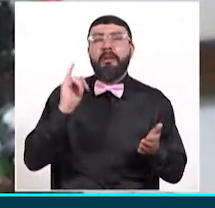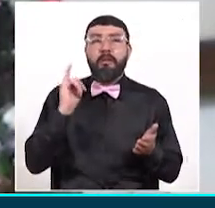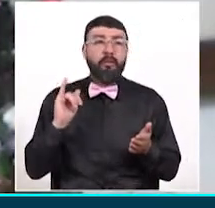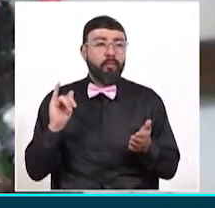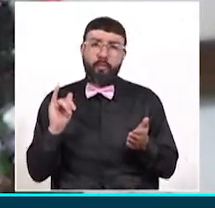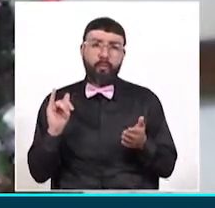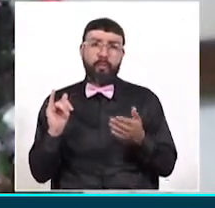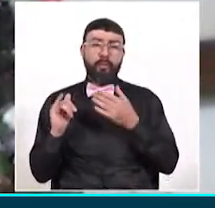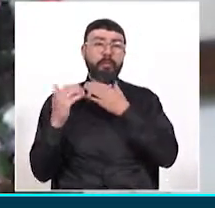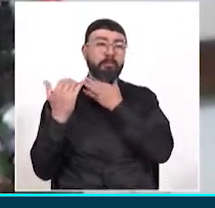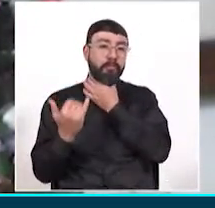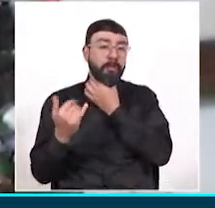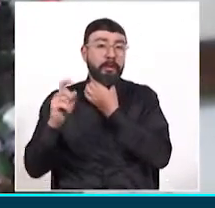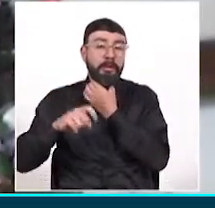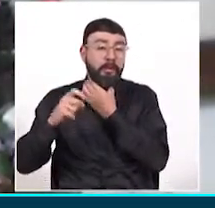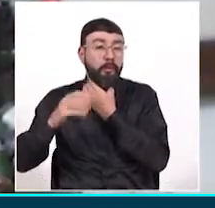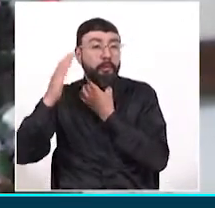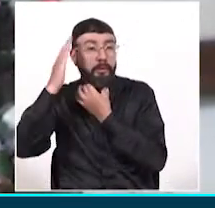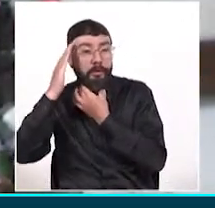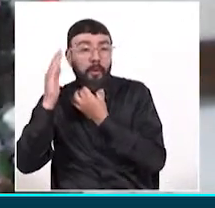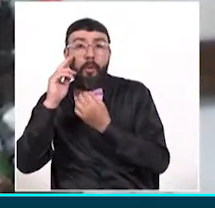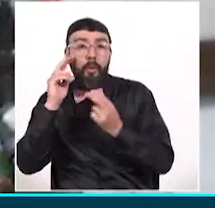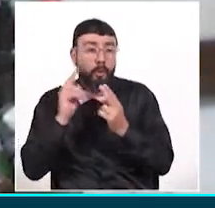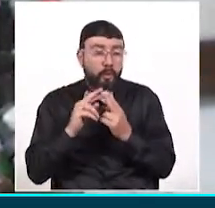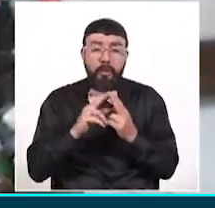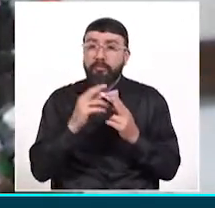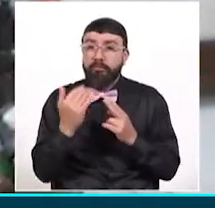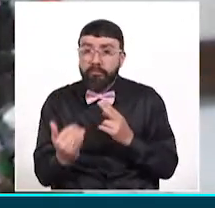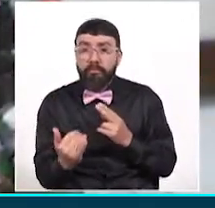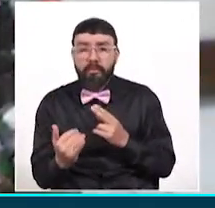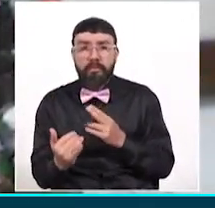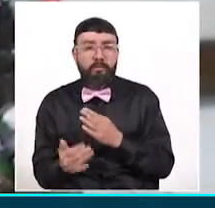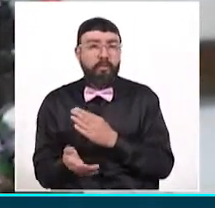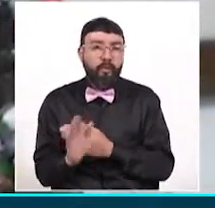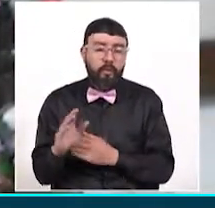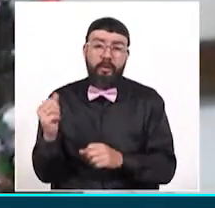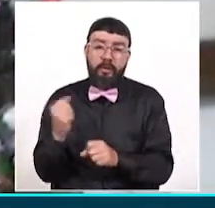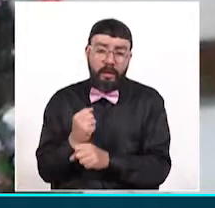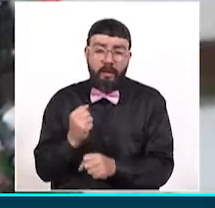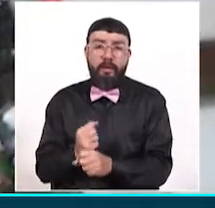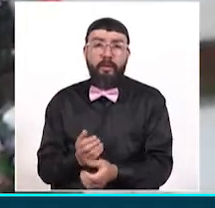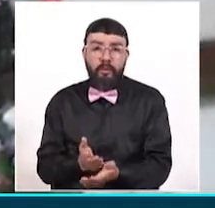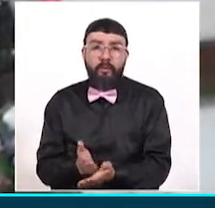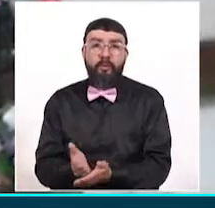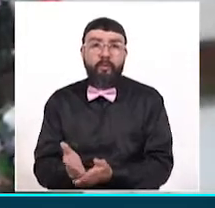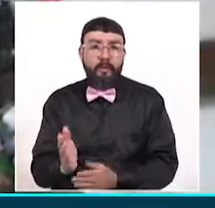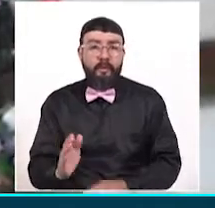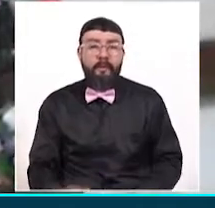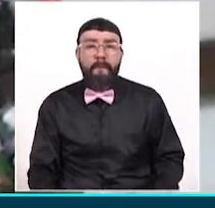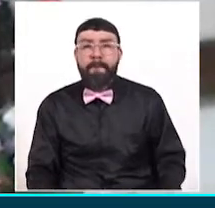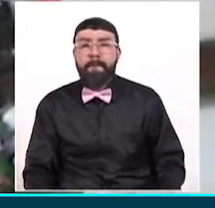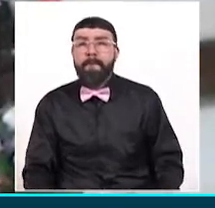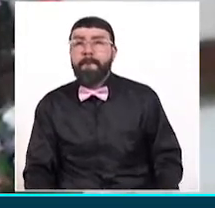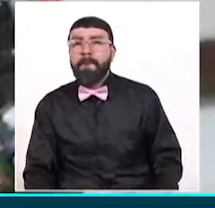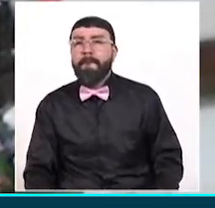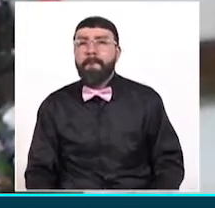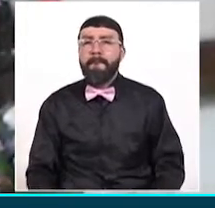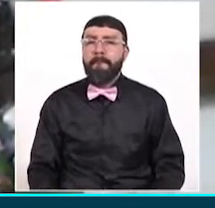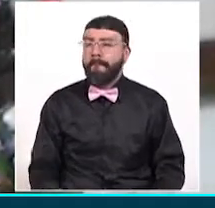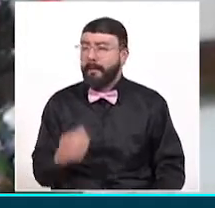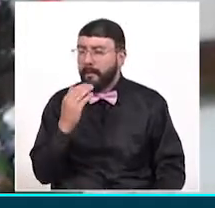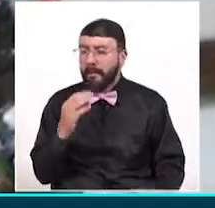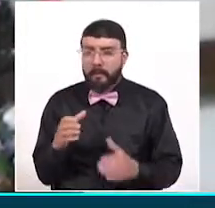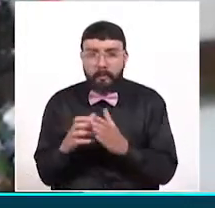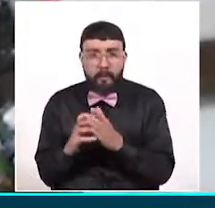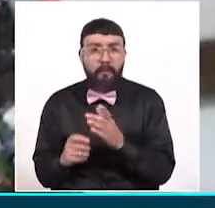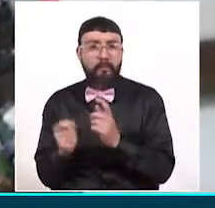que tener en cuenta que tenemos, no podemos dejar de generar empleo, tenemos pequeños comercios